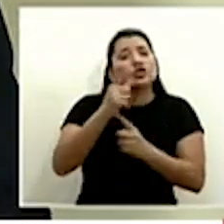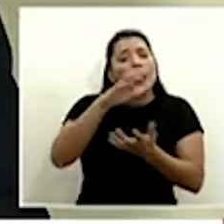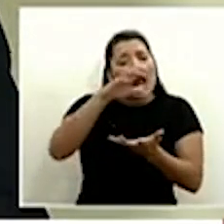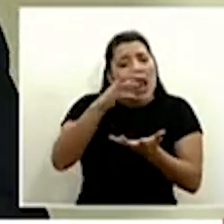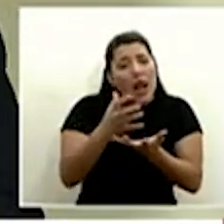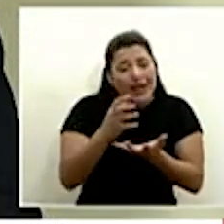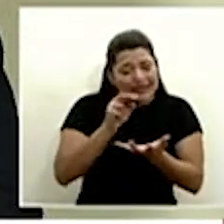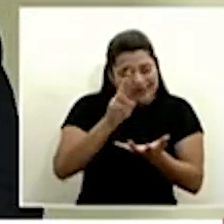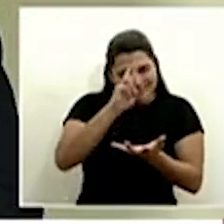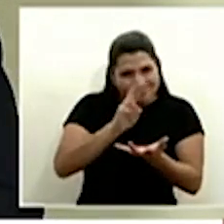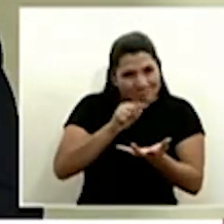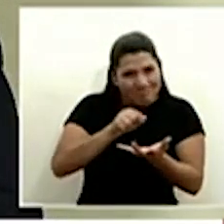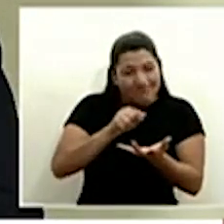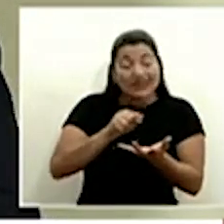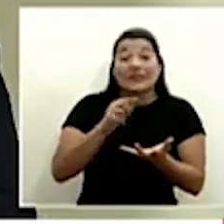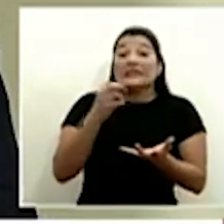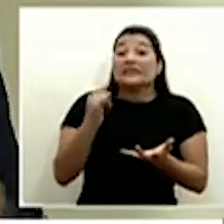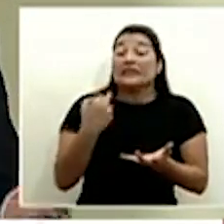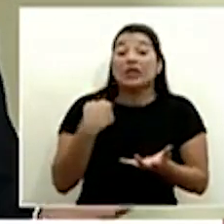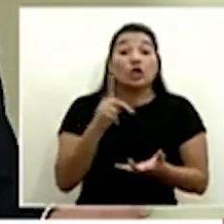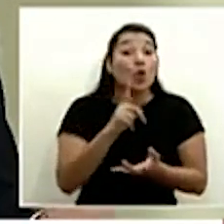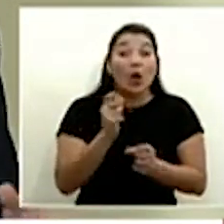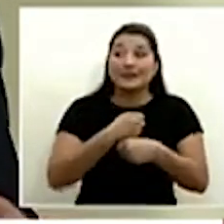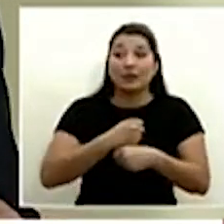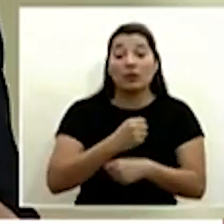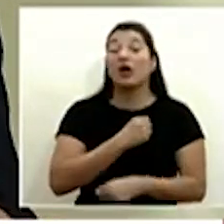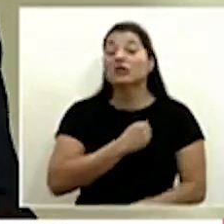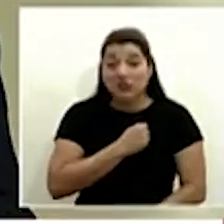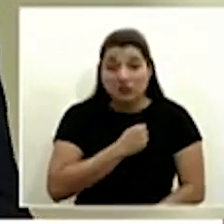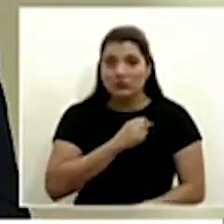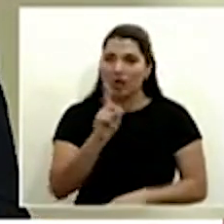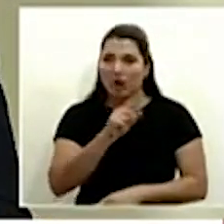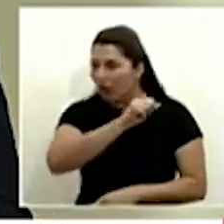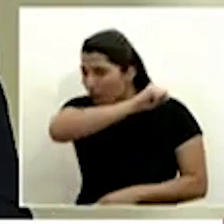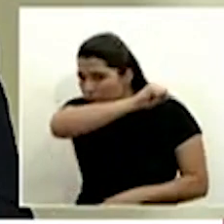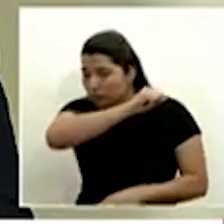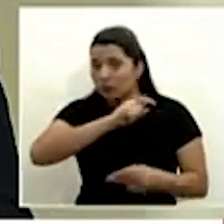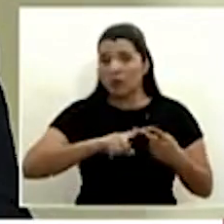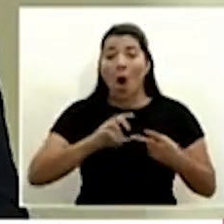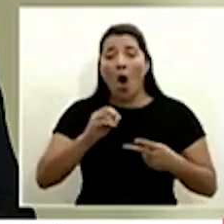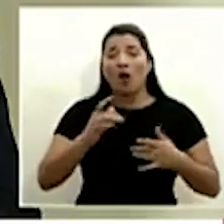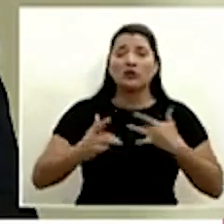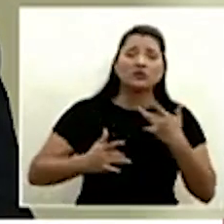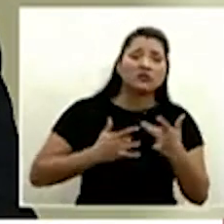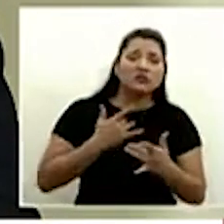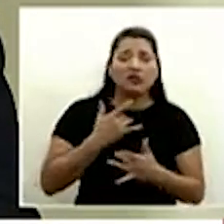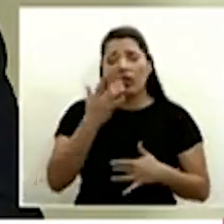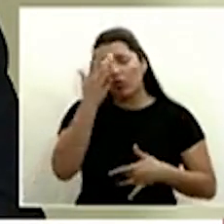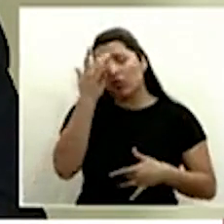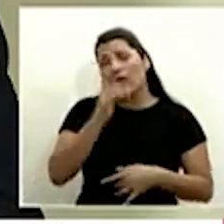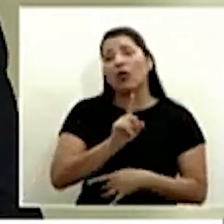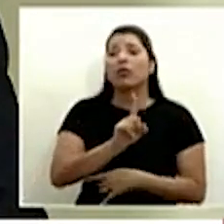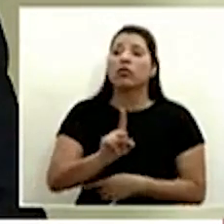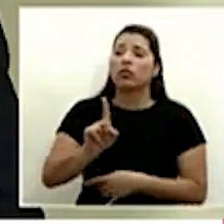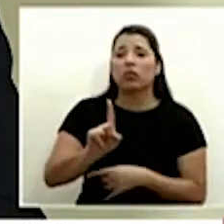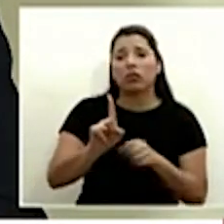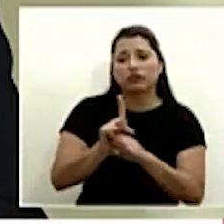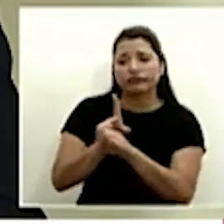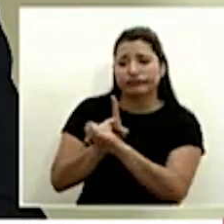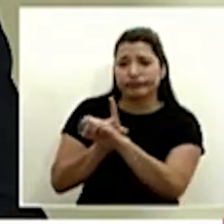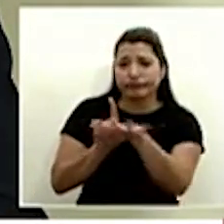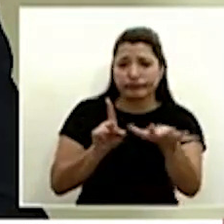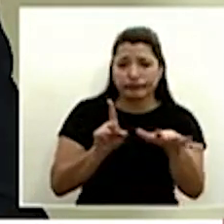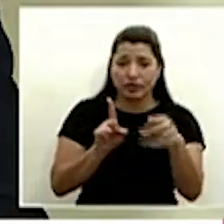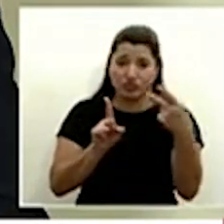mantenemos la etiqueta de protocolo estornudo o si alguien está con síntomas deliberadamente sale a cualquier lugar público y expone al resto pues obviamente estamos